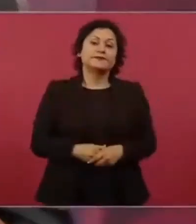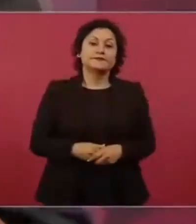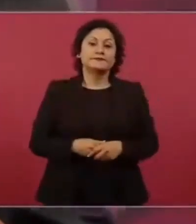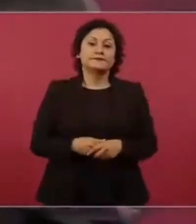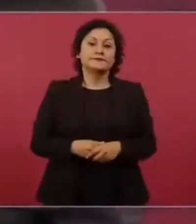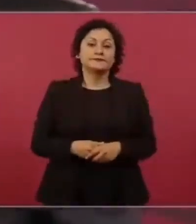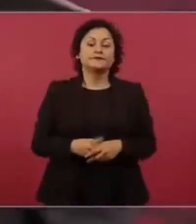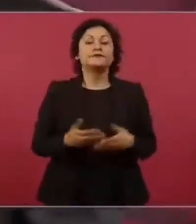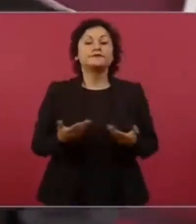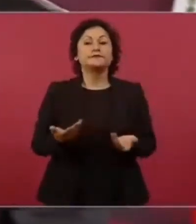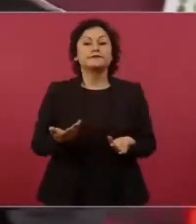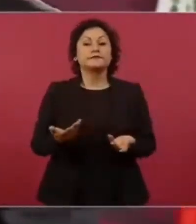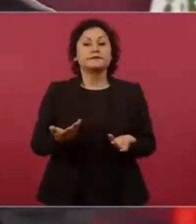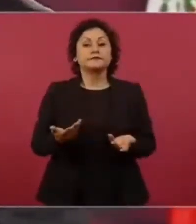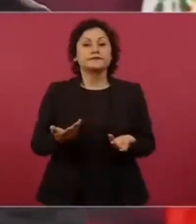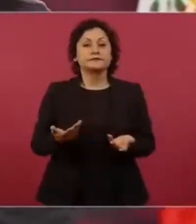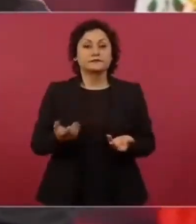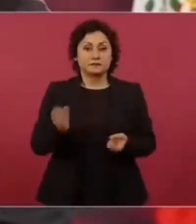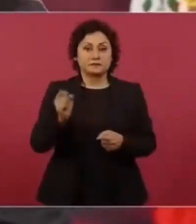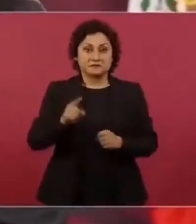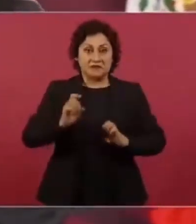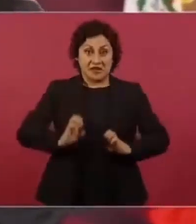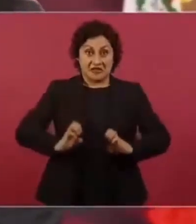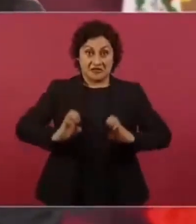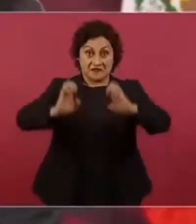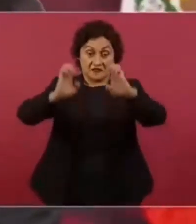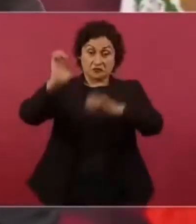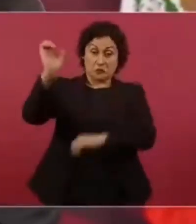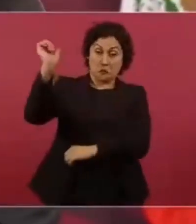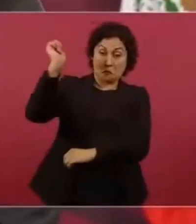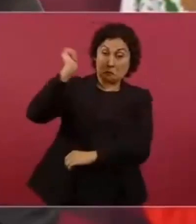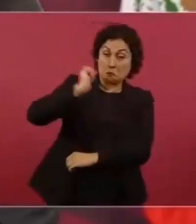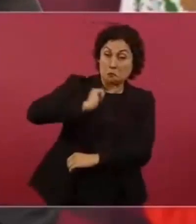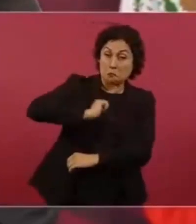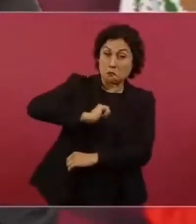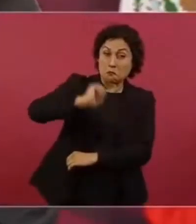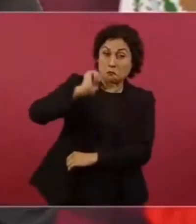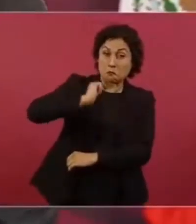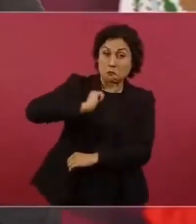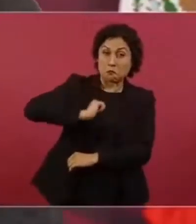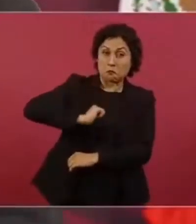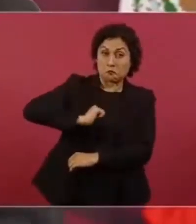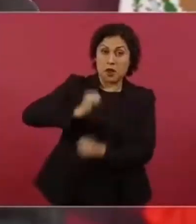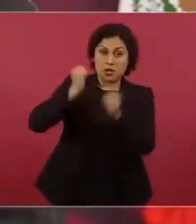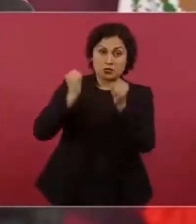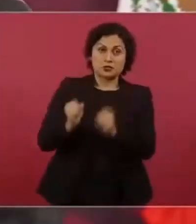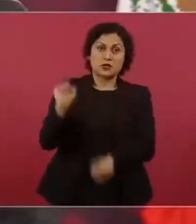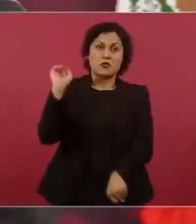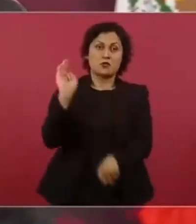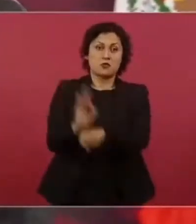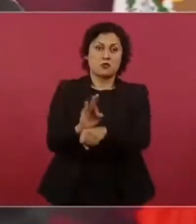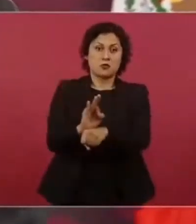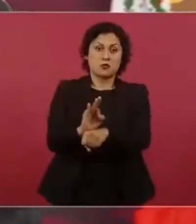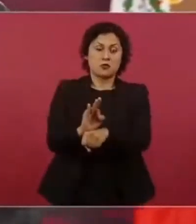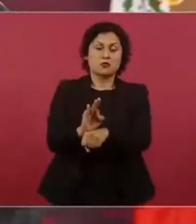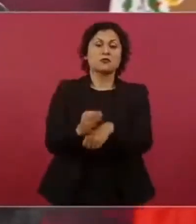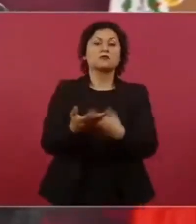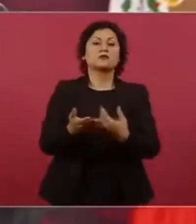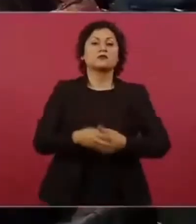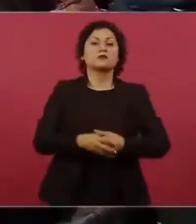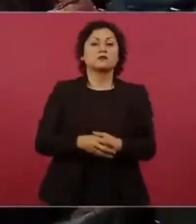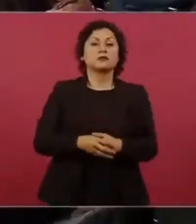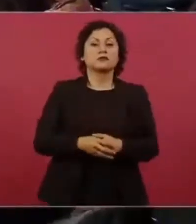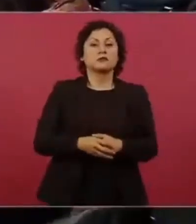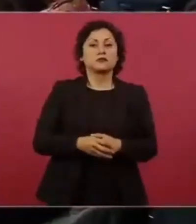históricos. Se tiene que requerir un seguro.